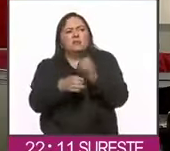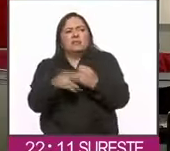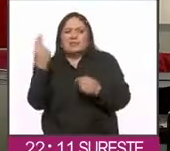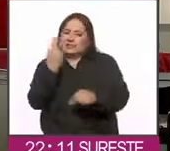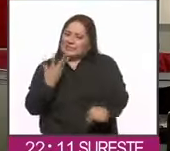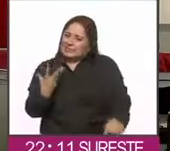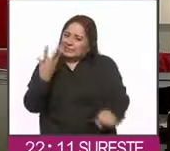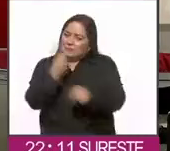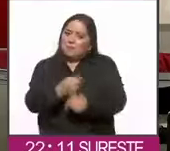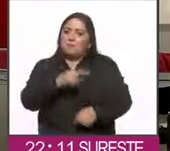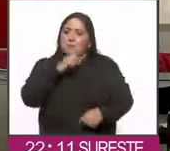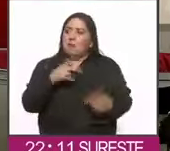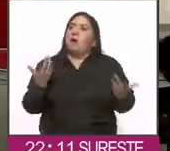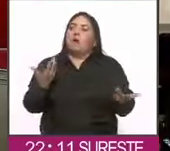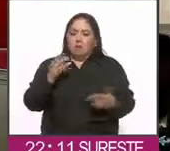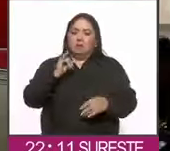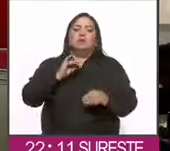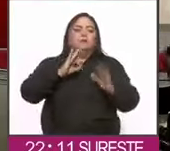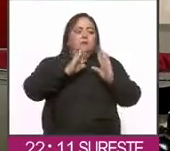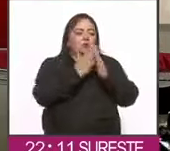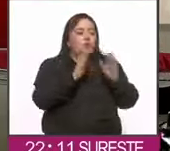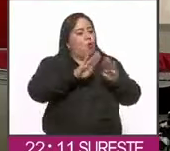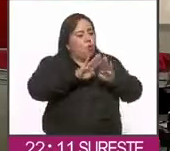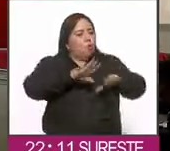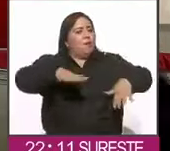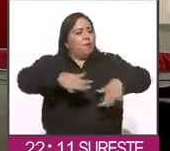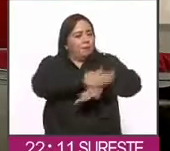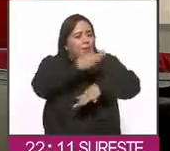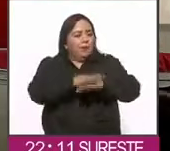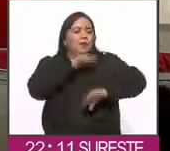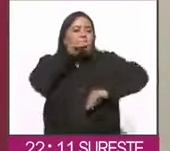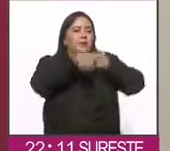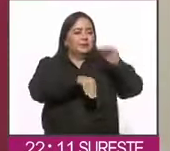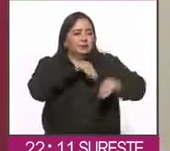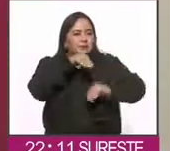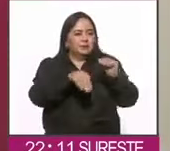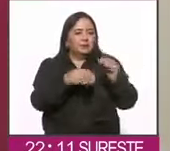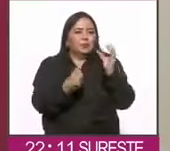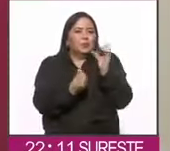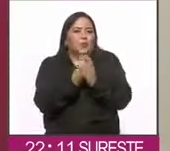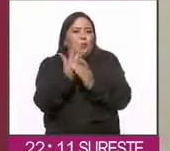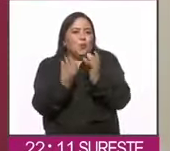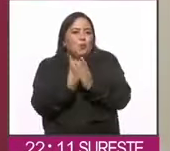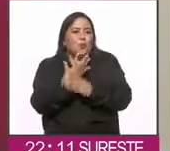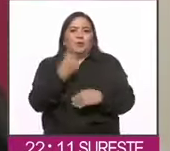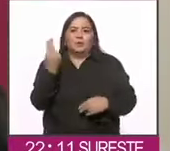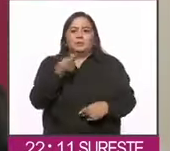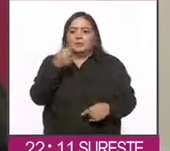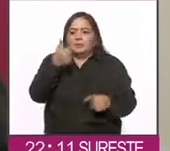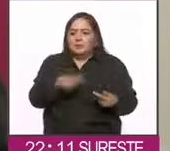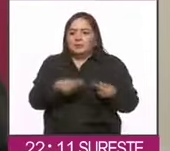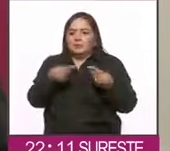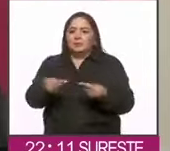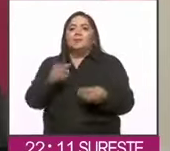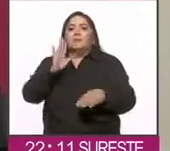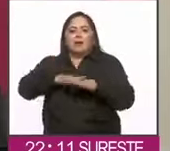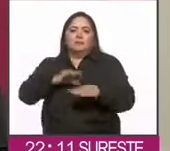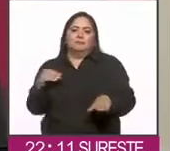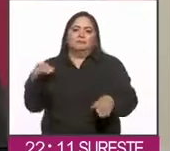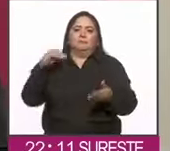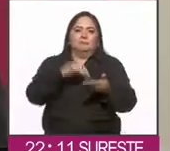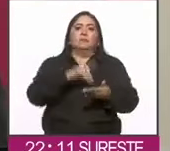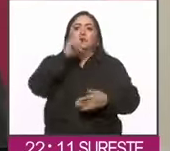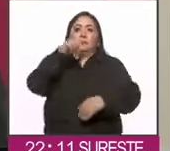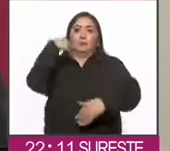mejorar. Y tendremos que ver cómo las adaptamos, cómo las incorporamos y será